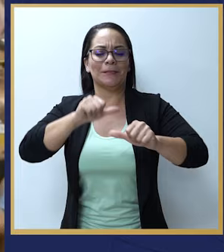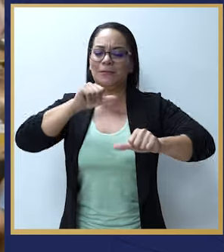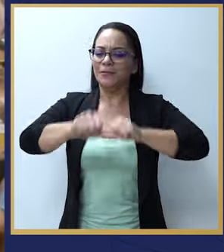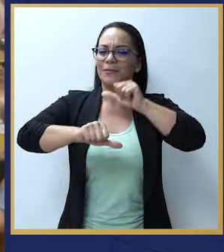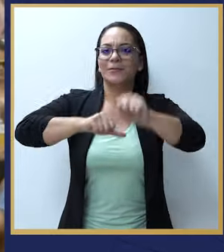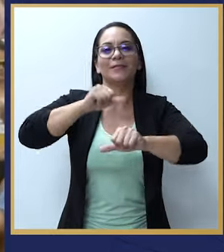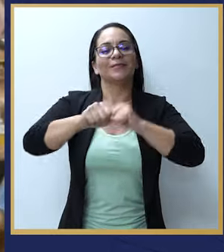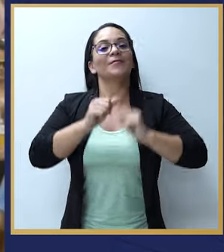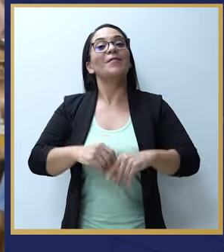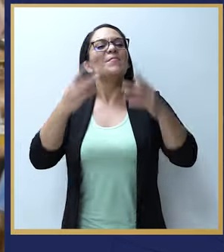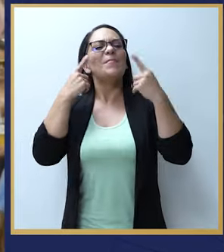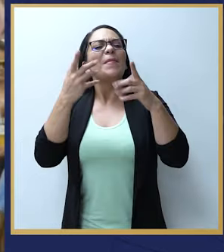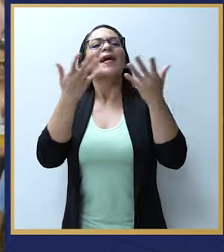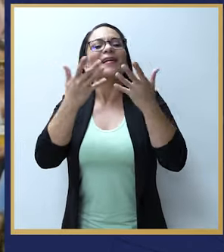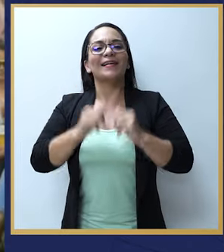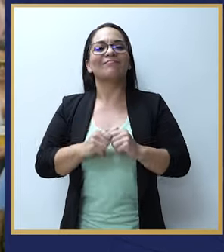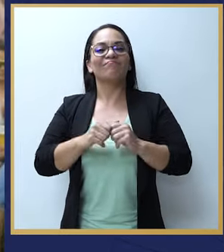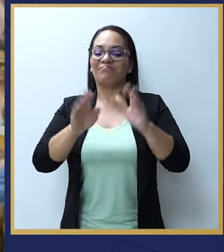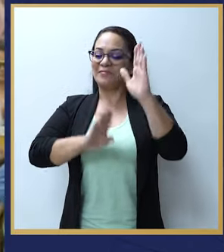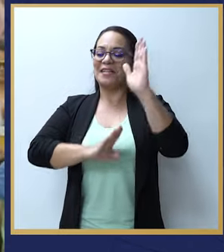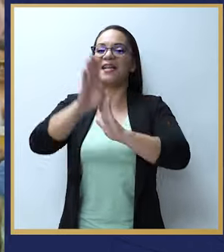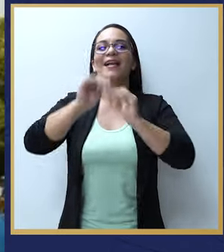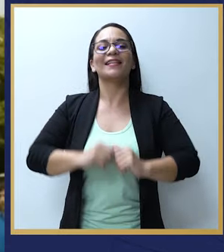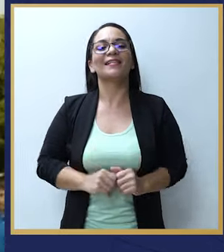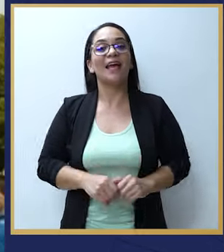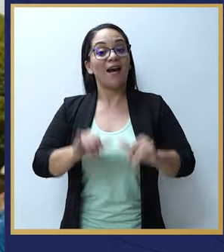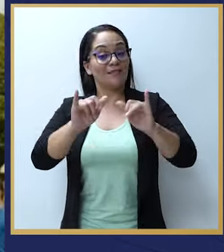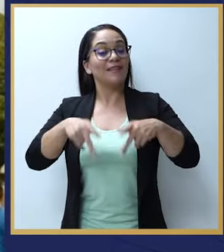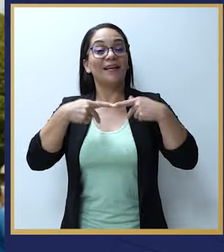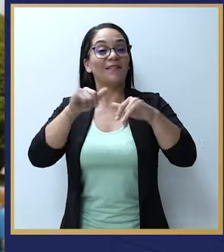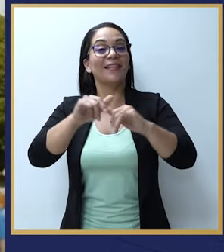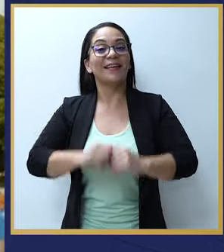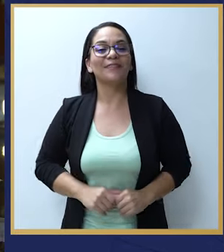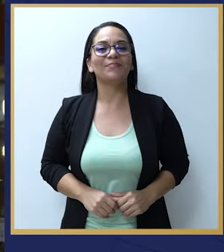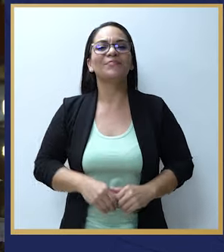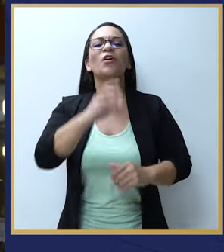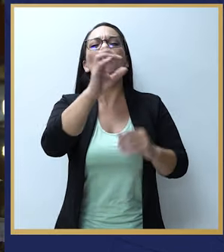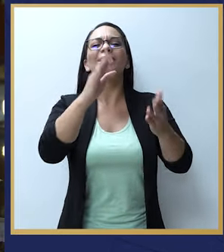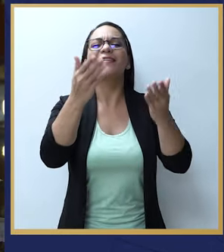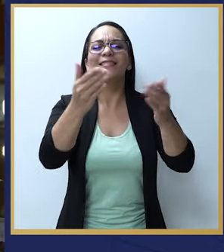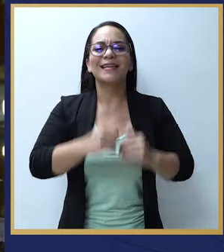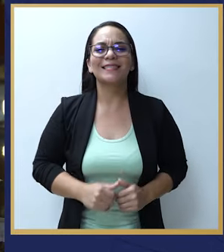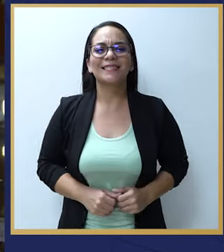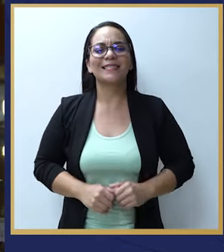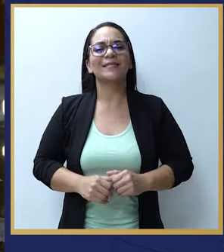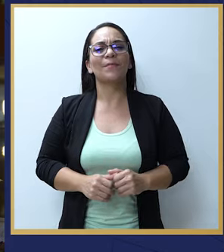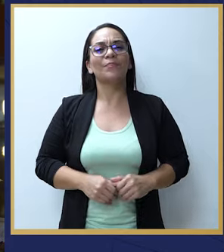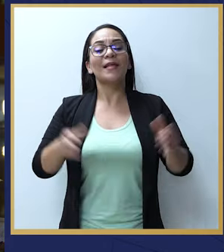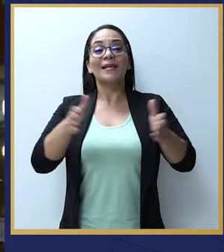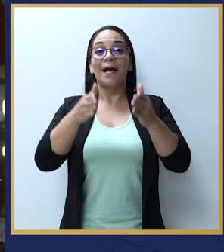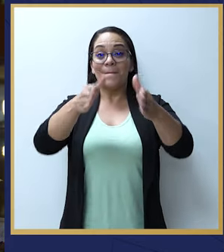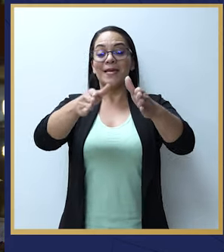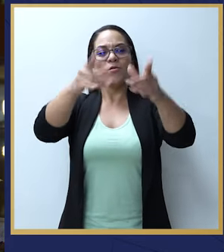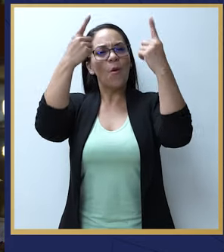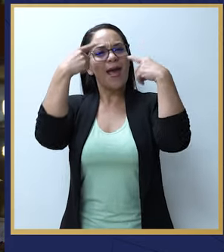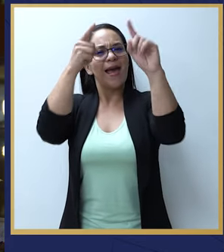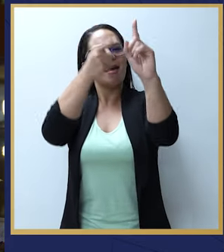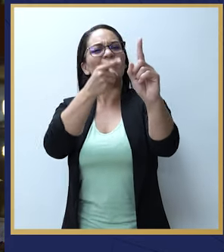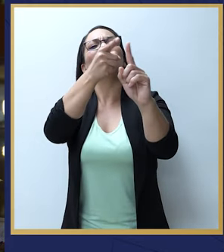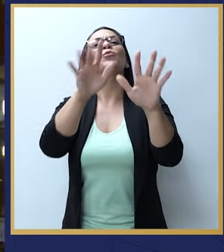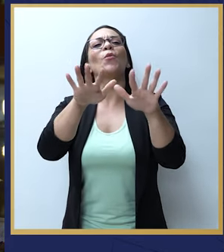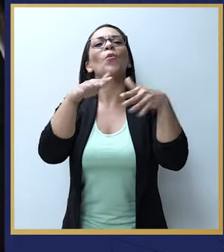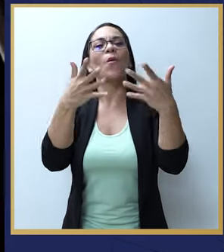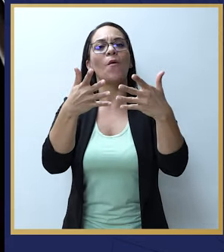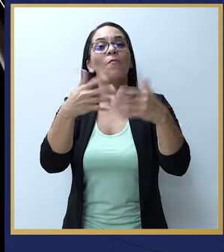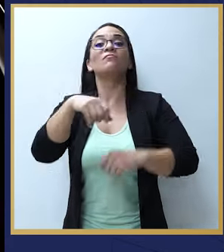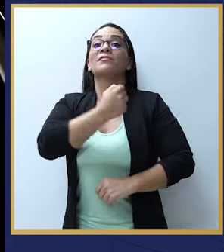persistiendo para salir adelante, porque de eso se trata la vida. Compatriotas, el camino del éxito viene